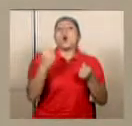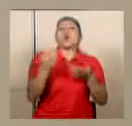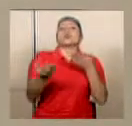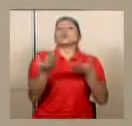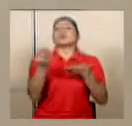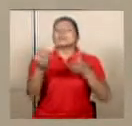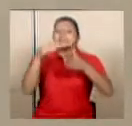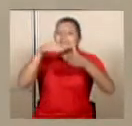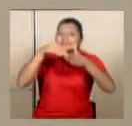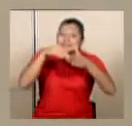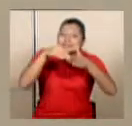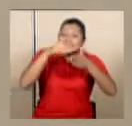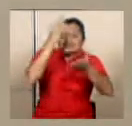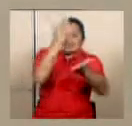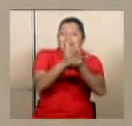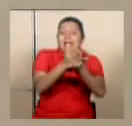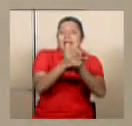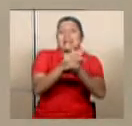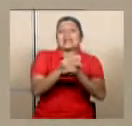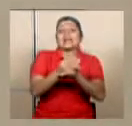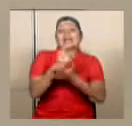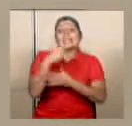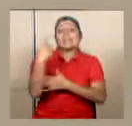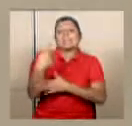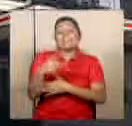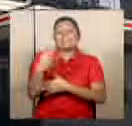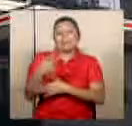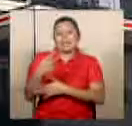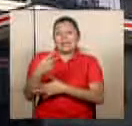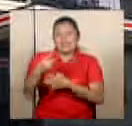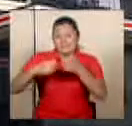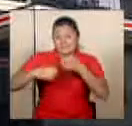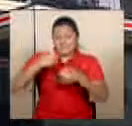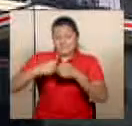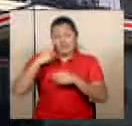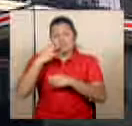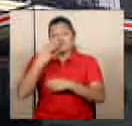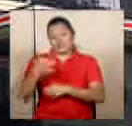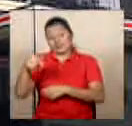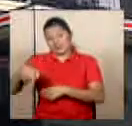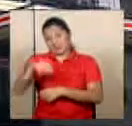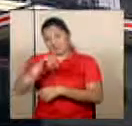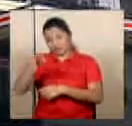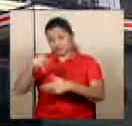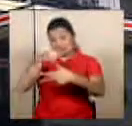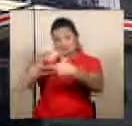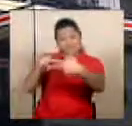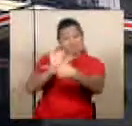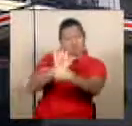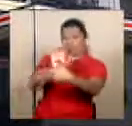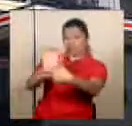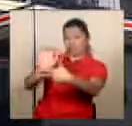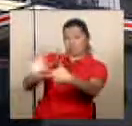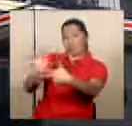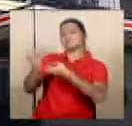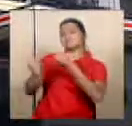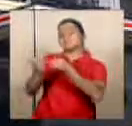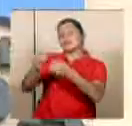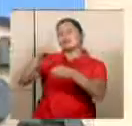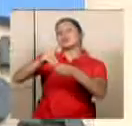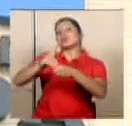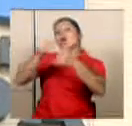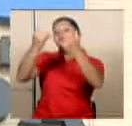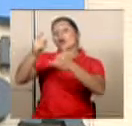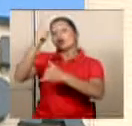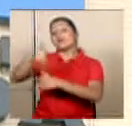a la grave crisis fiscal que tiene este país. Al ser rechazados estos tres dictámenes, los diputados deberán